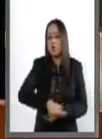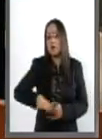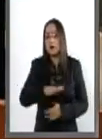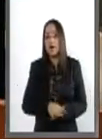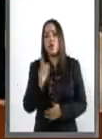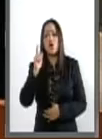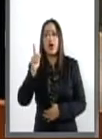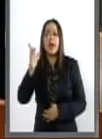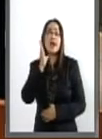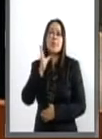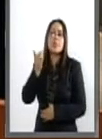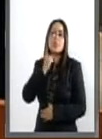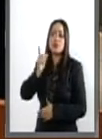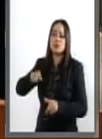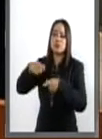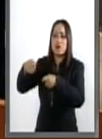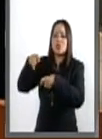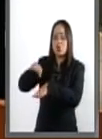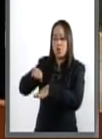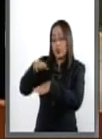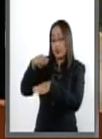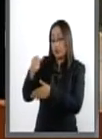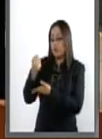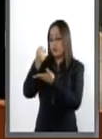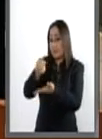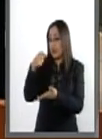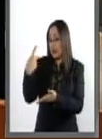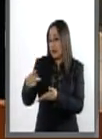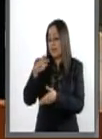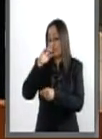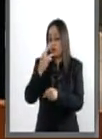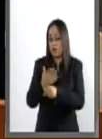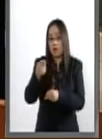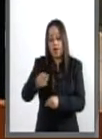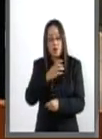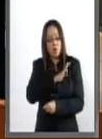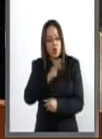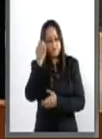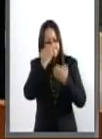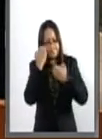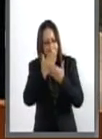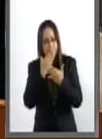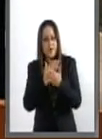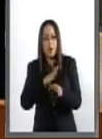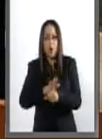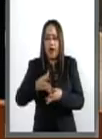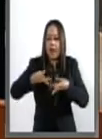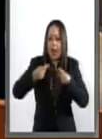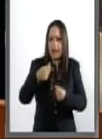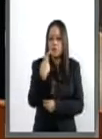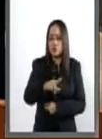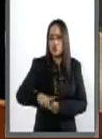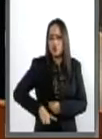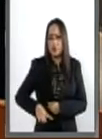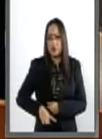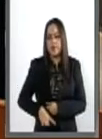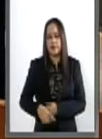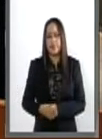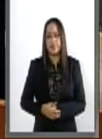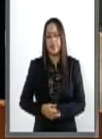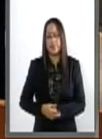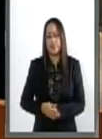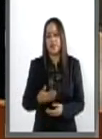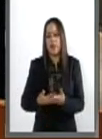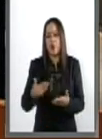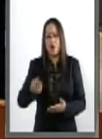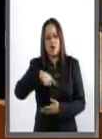colegisladora, en el ejercicio de su facultad presupuestaria, haga un verdadero análisis a fondo del gasto público. Ante la